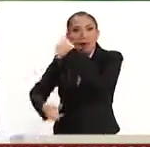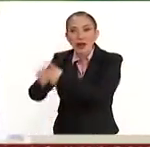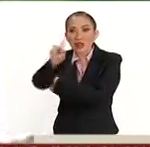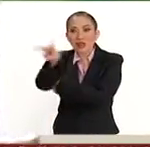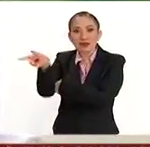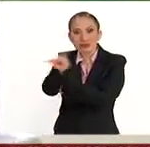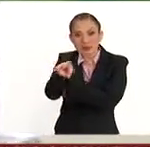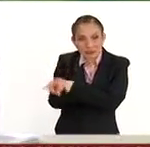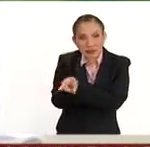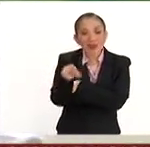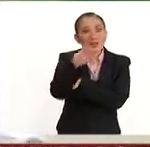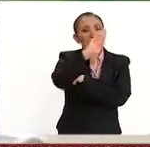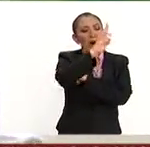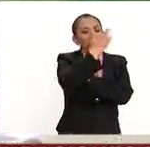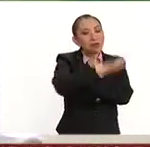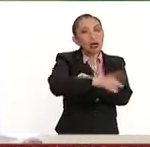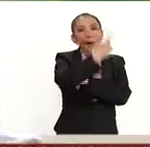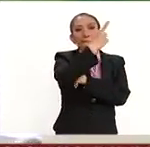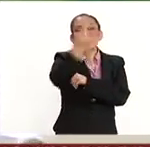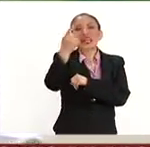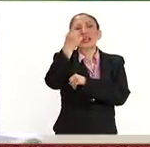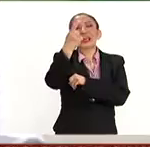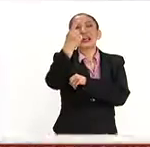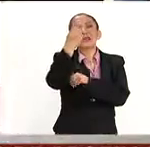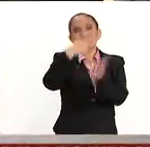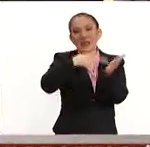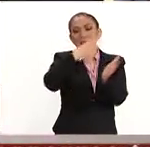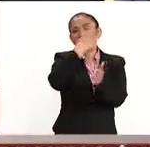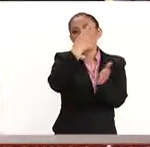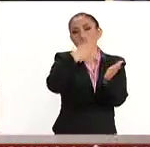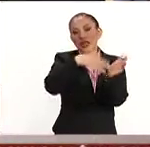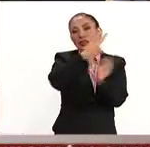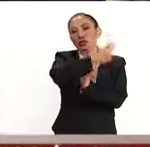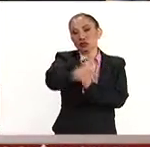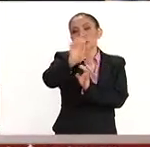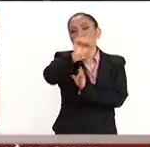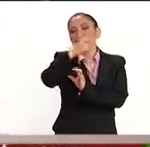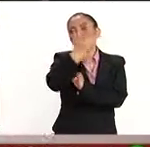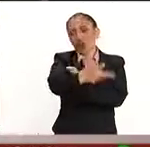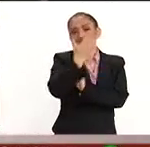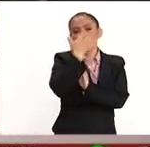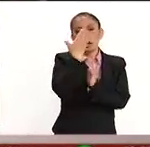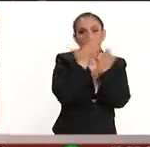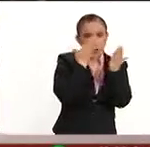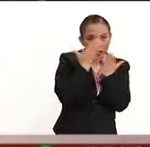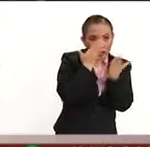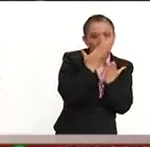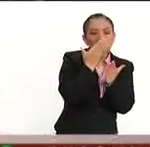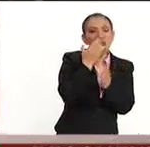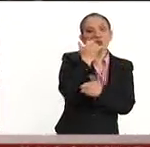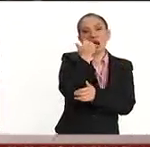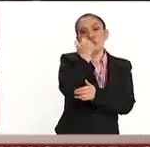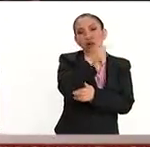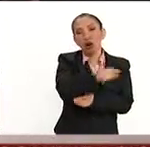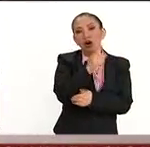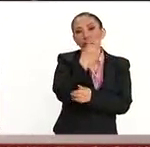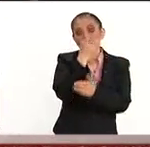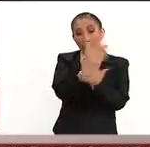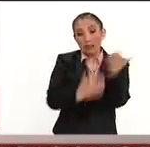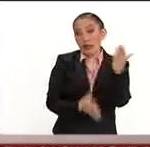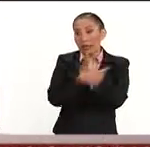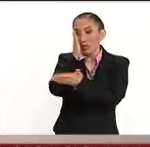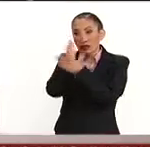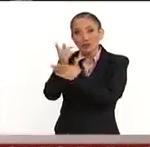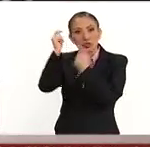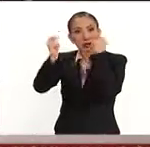institución de 1.268 estudiantes en el último corte. El 50% de ellos está enfocado en estas carreras de turismo y gastronomía.